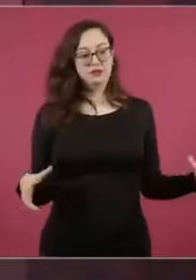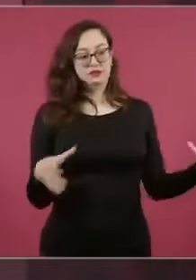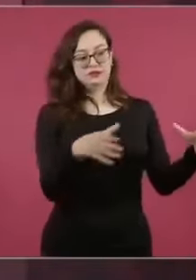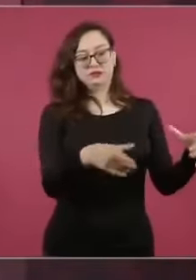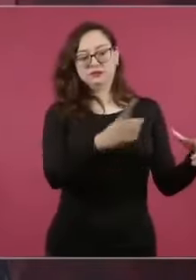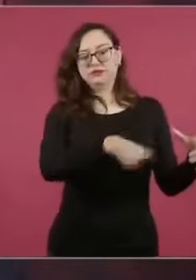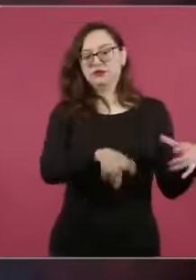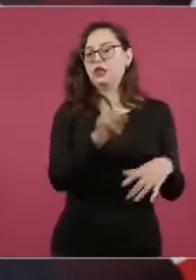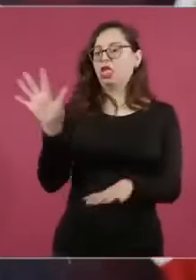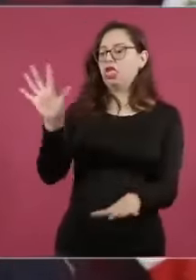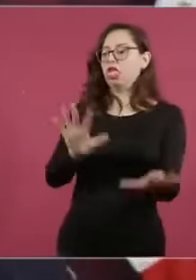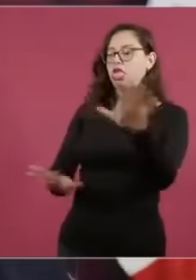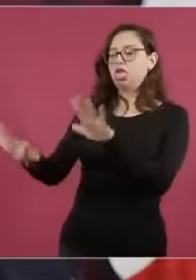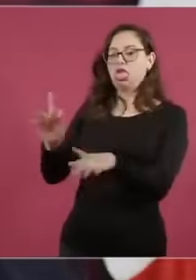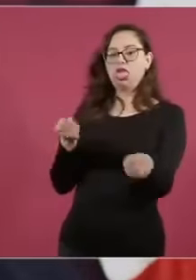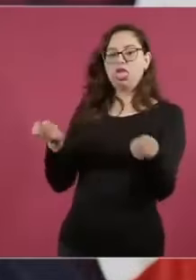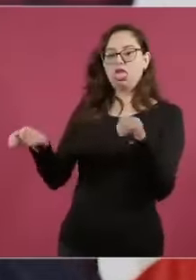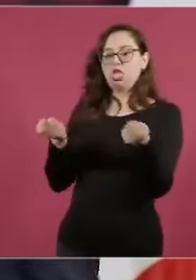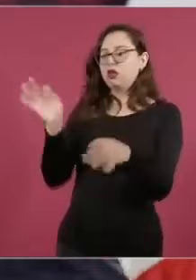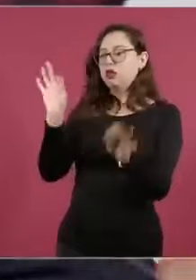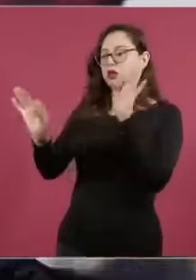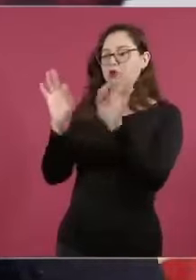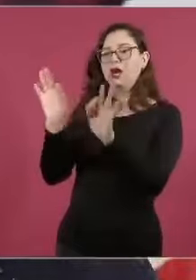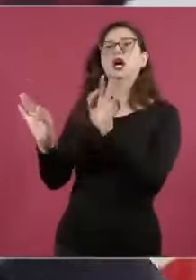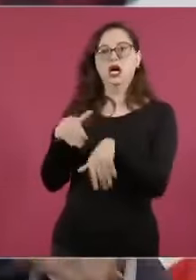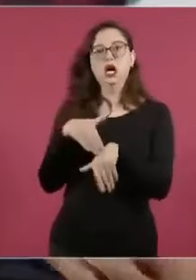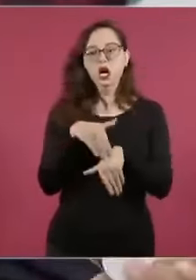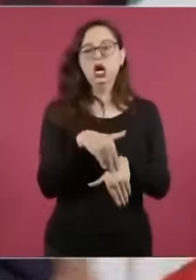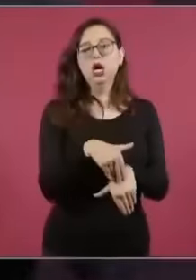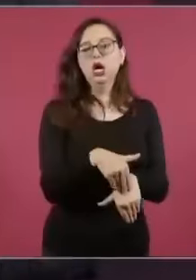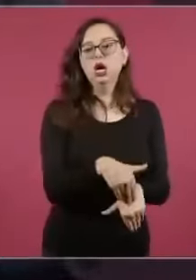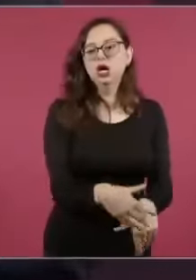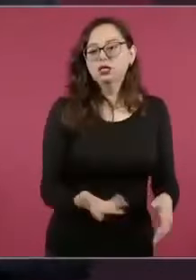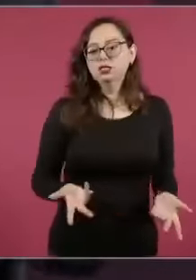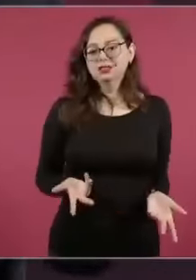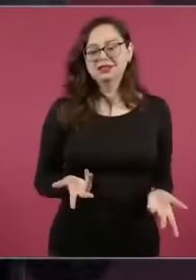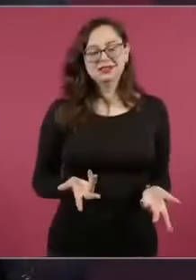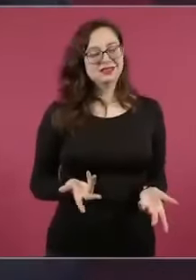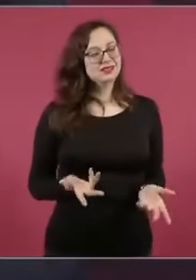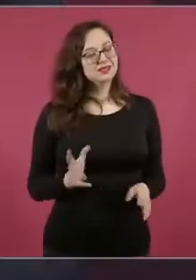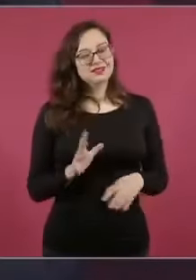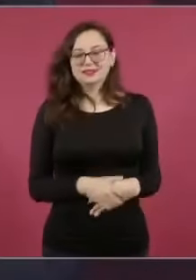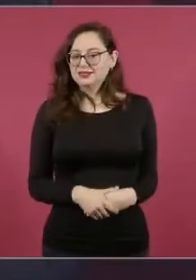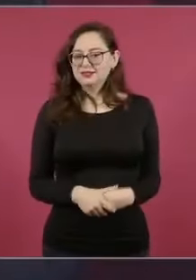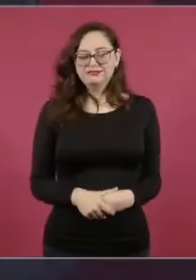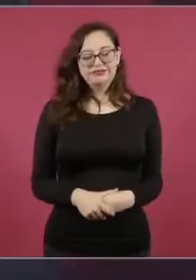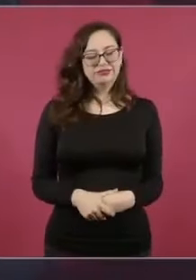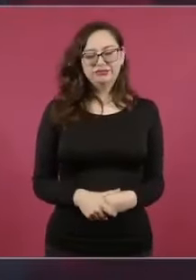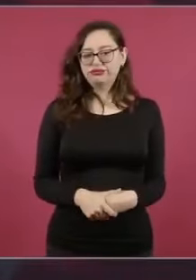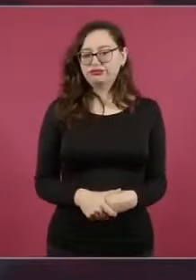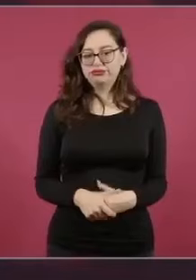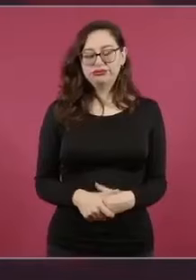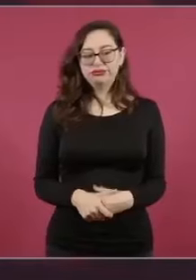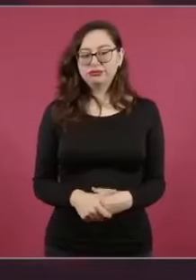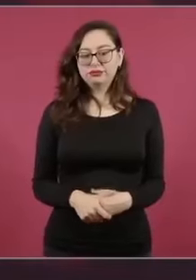así ya si siempre ha sido así eso no necesariamente quiere decir que se haya estado cumpliendo la ley al contrario se la saltaban